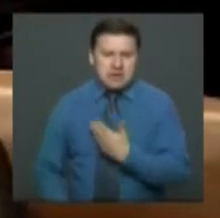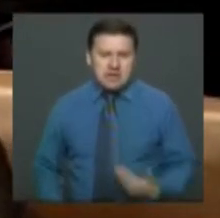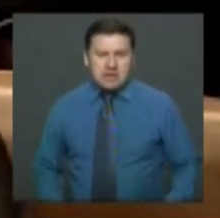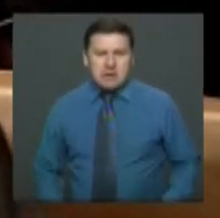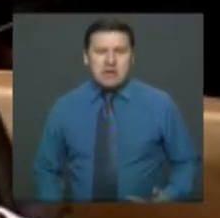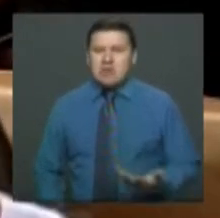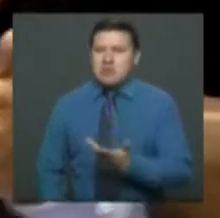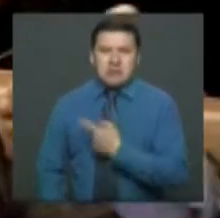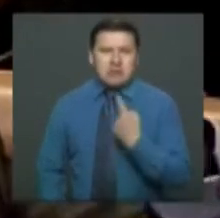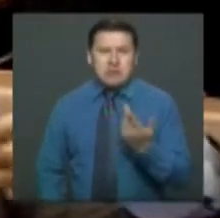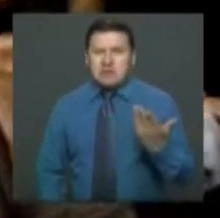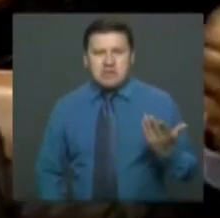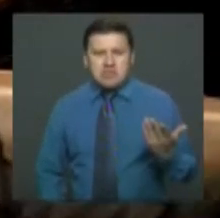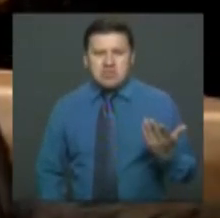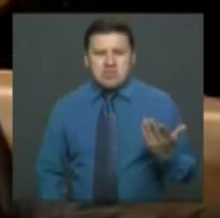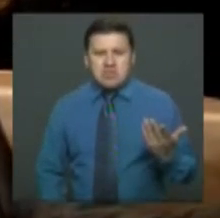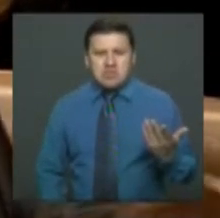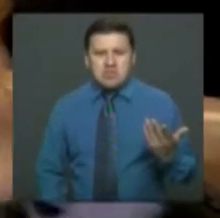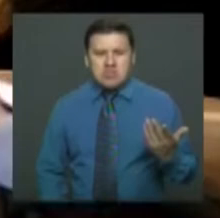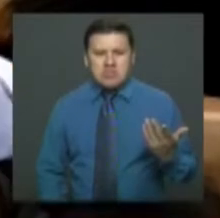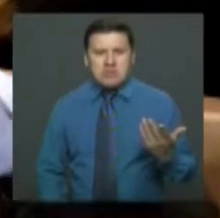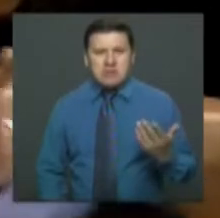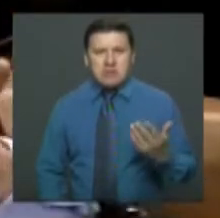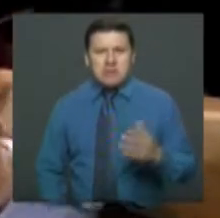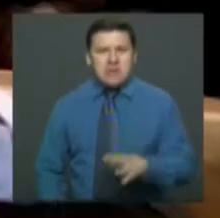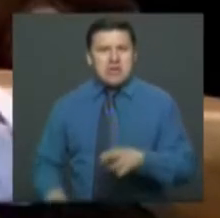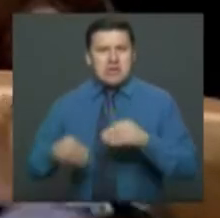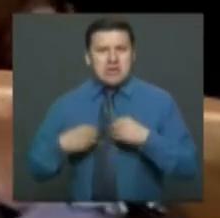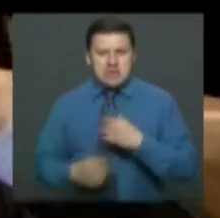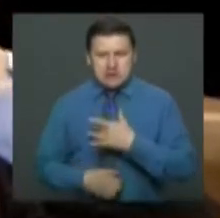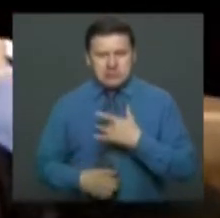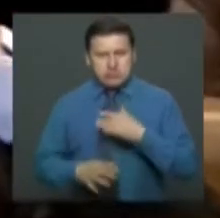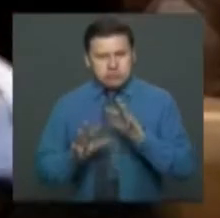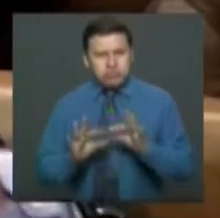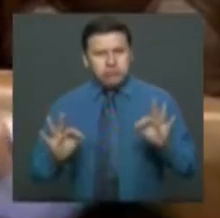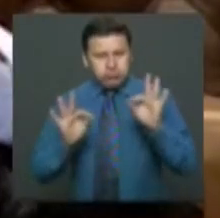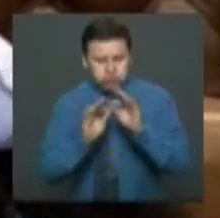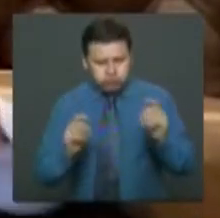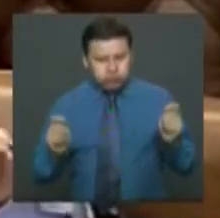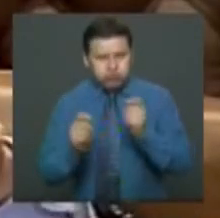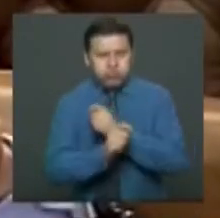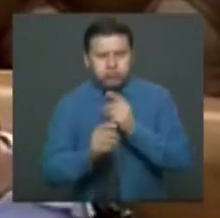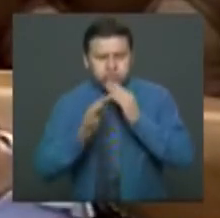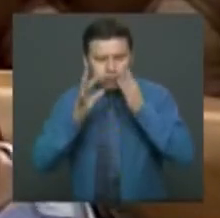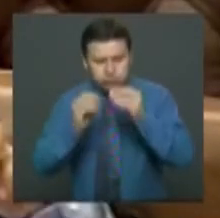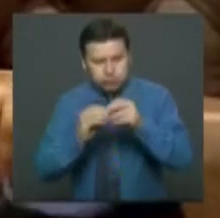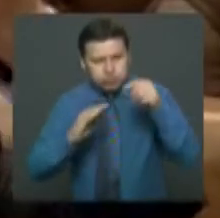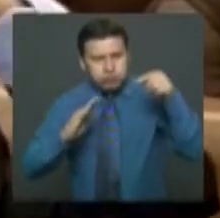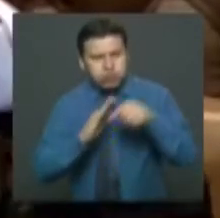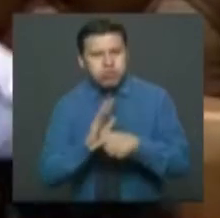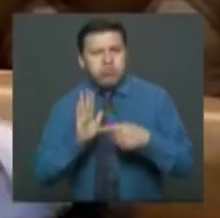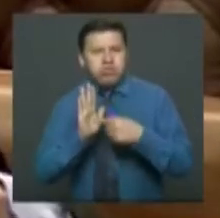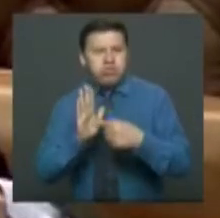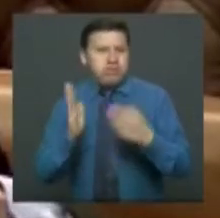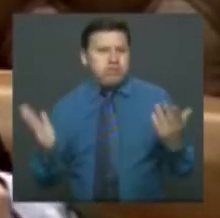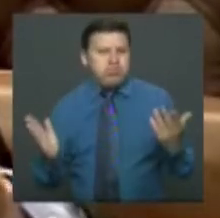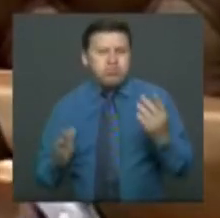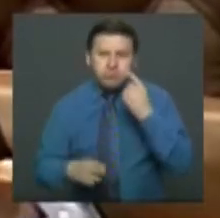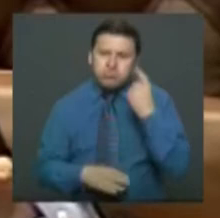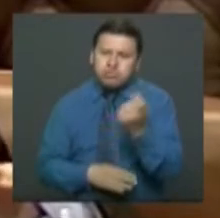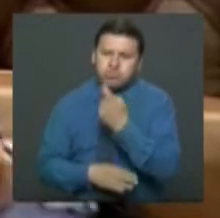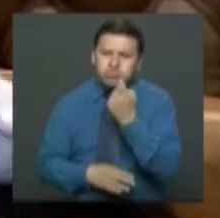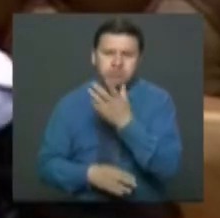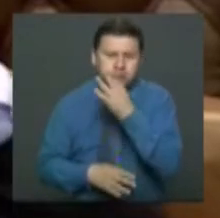salud no se asume con la necesidad de transformación real de fondo del modelo, no se buscan los